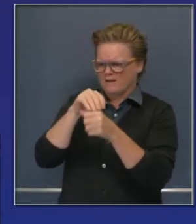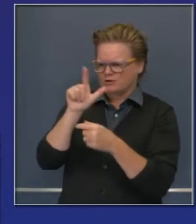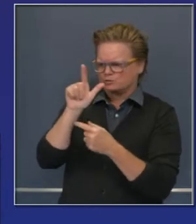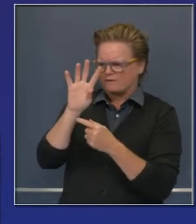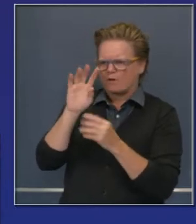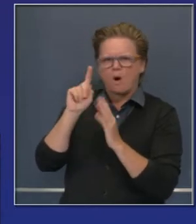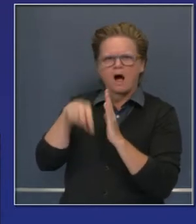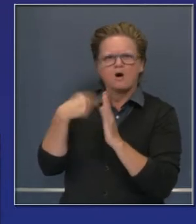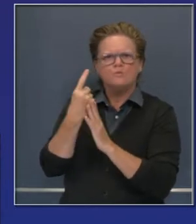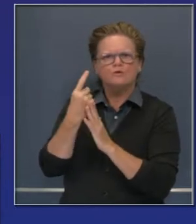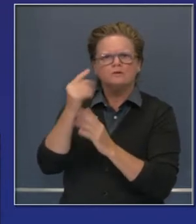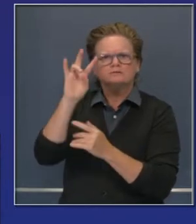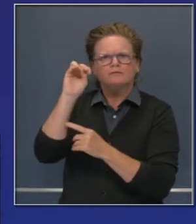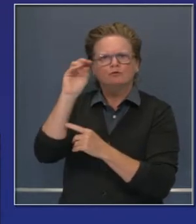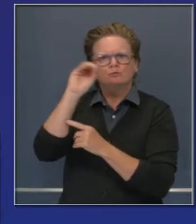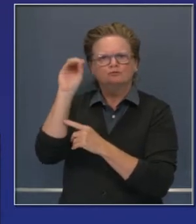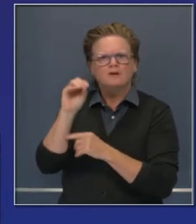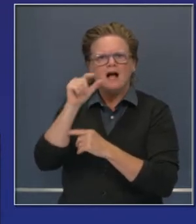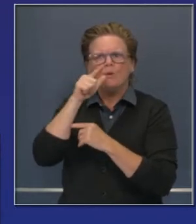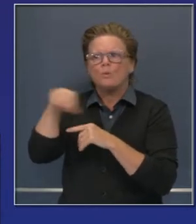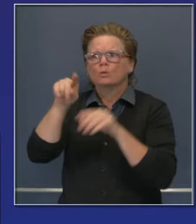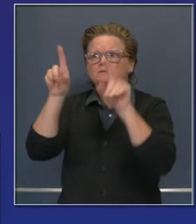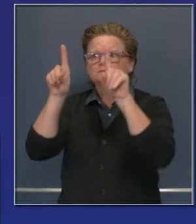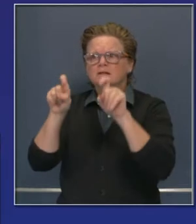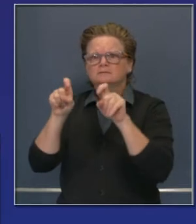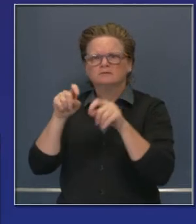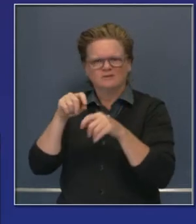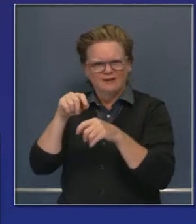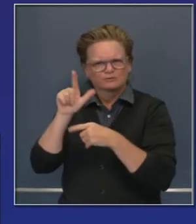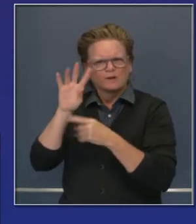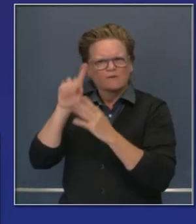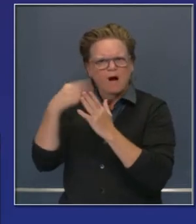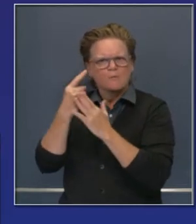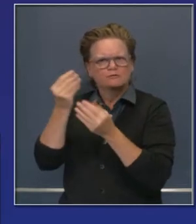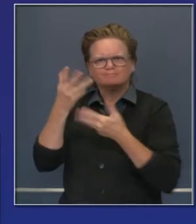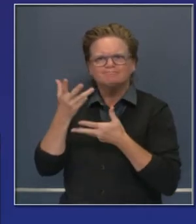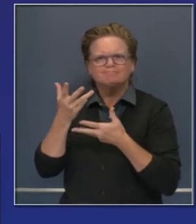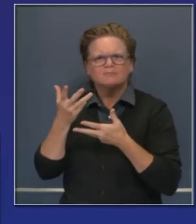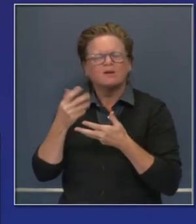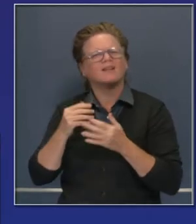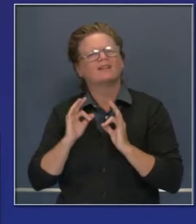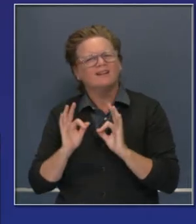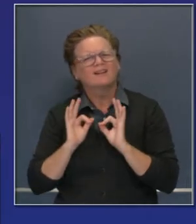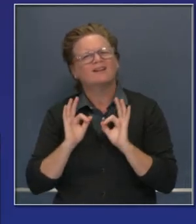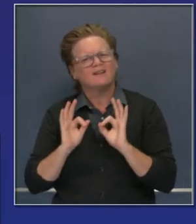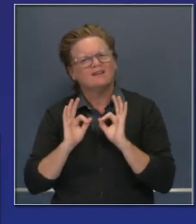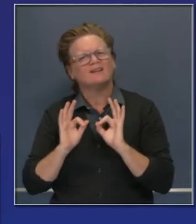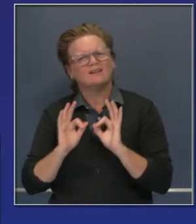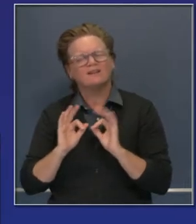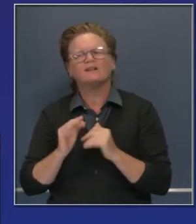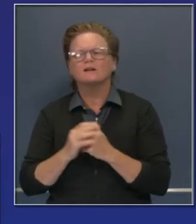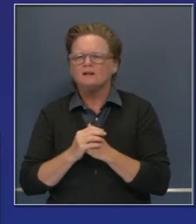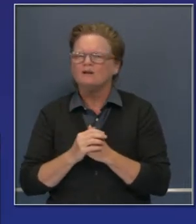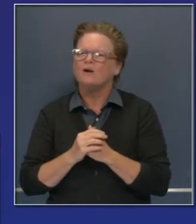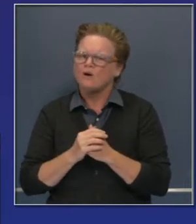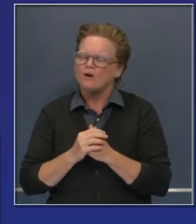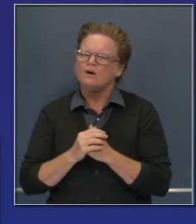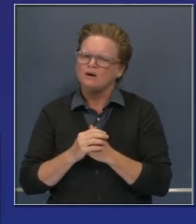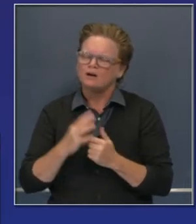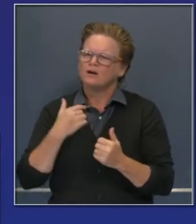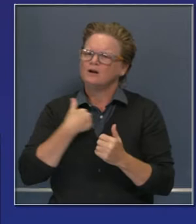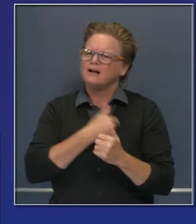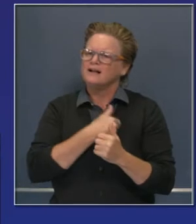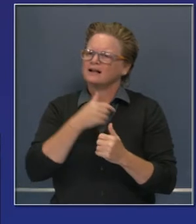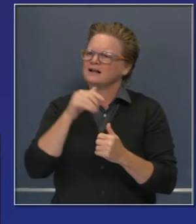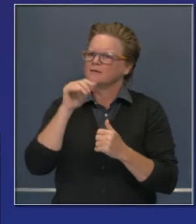Es una cifra considerable y también otra cantidad considerable con resultados en 48 horas. Y queremos ver una